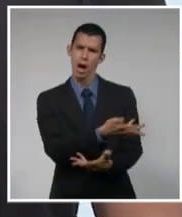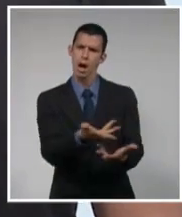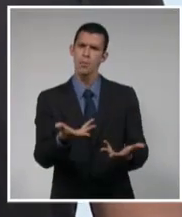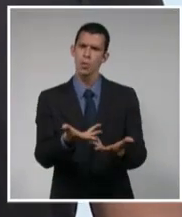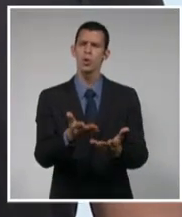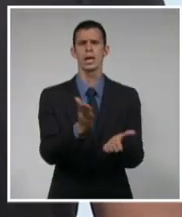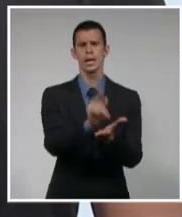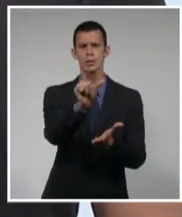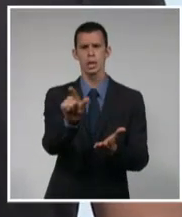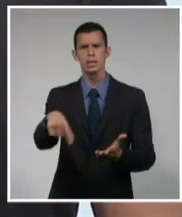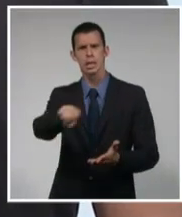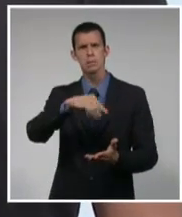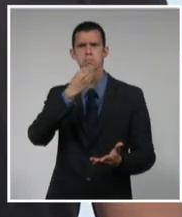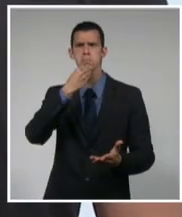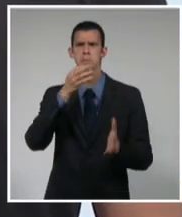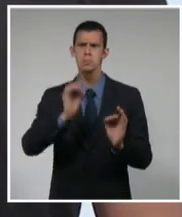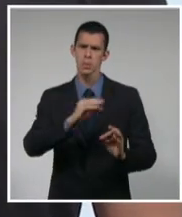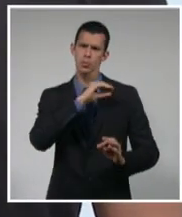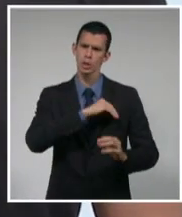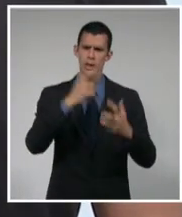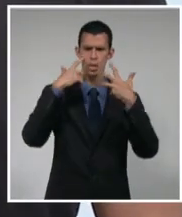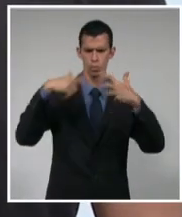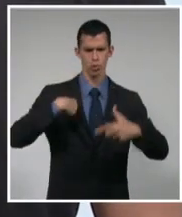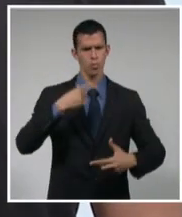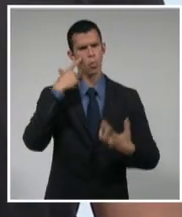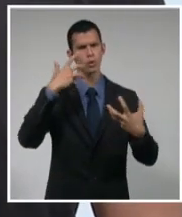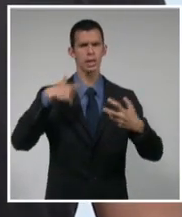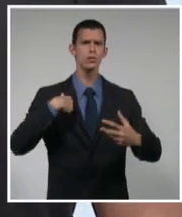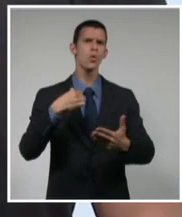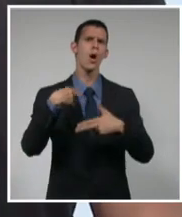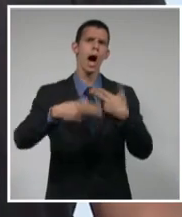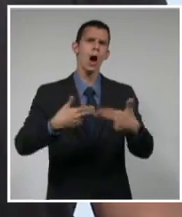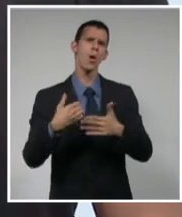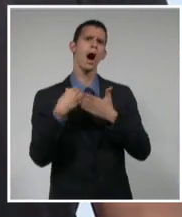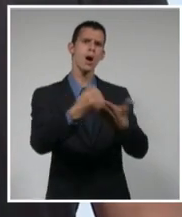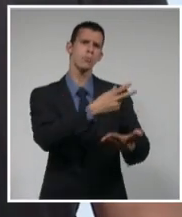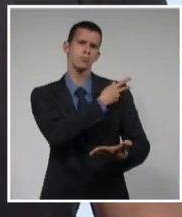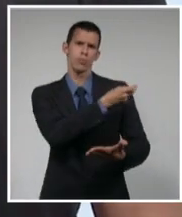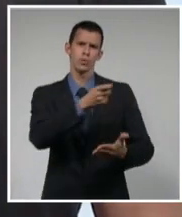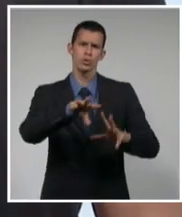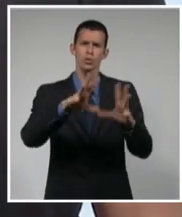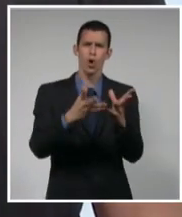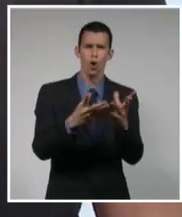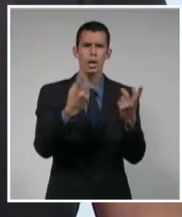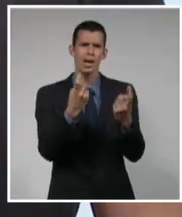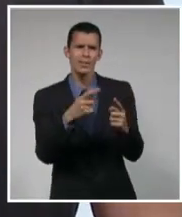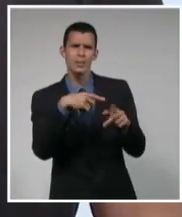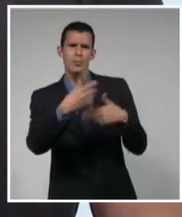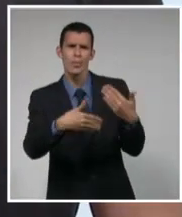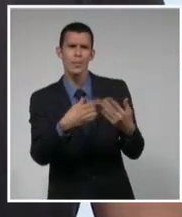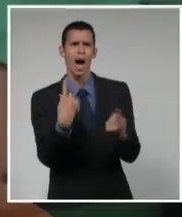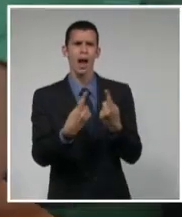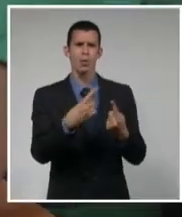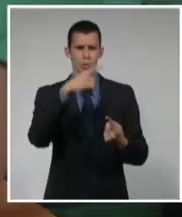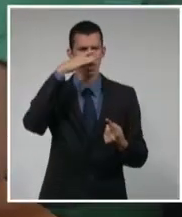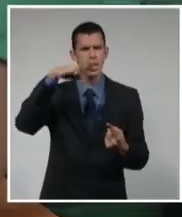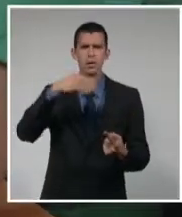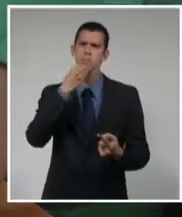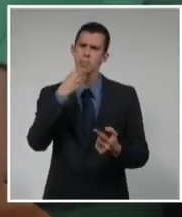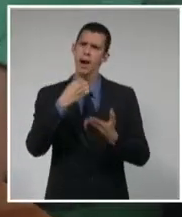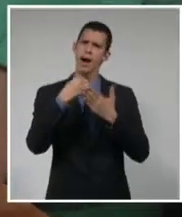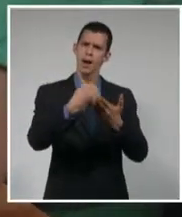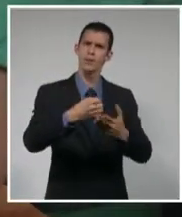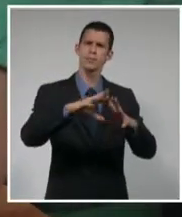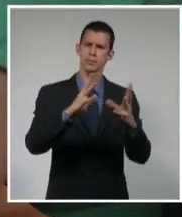aportar a cubrir las necesidades docentes que se presenten en el sistema general de educación. La